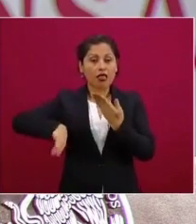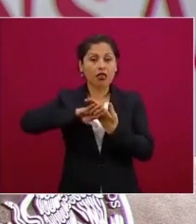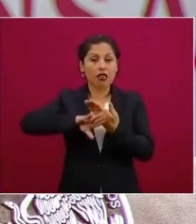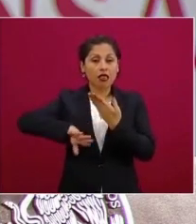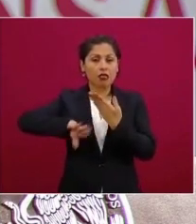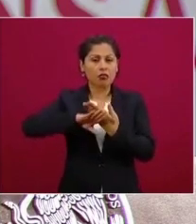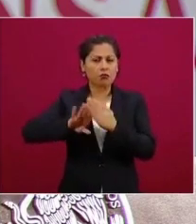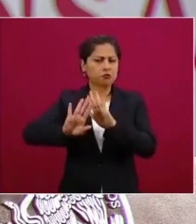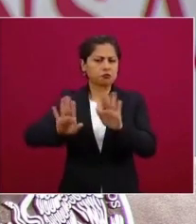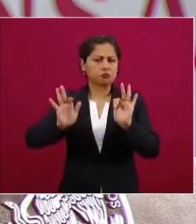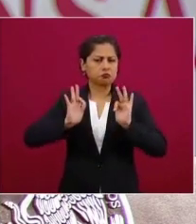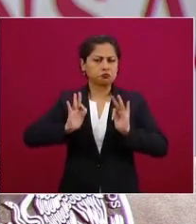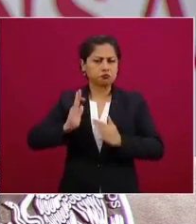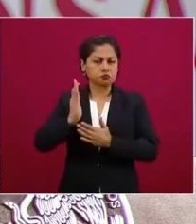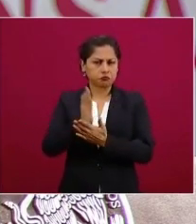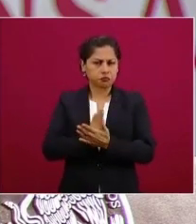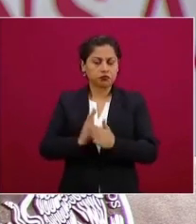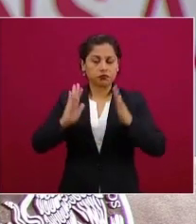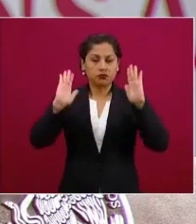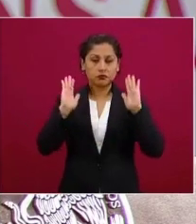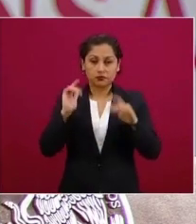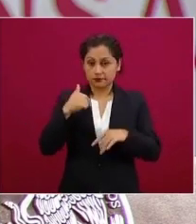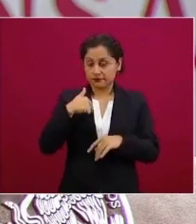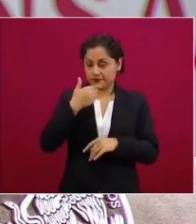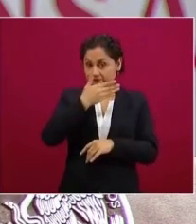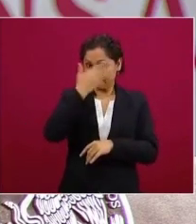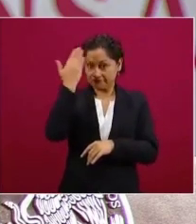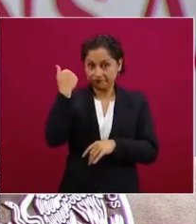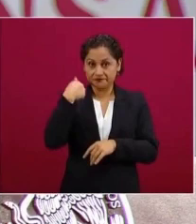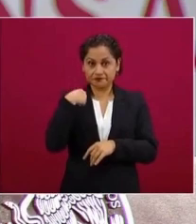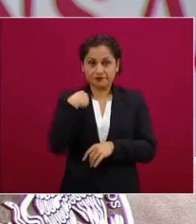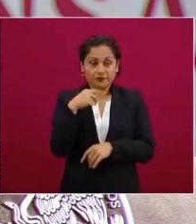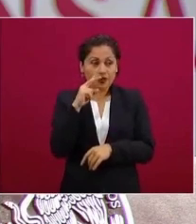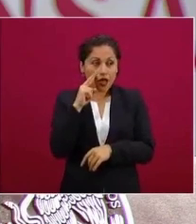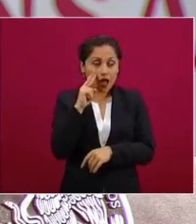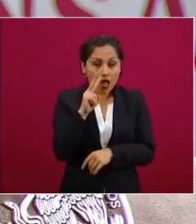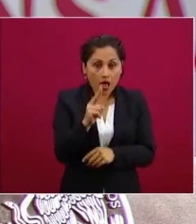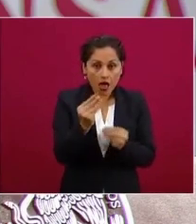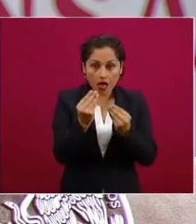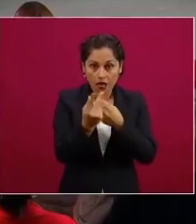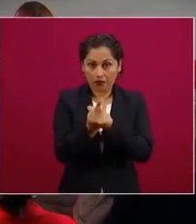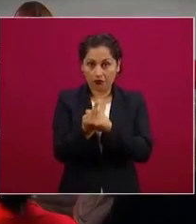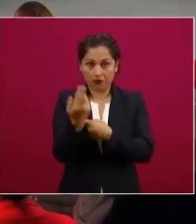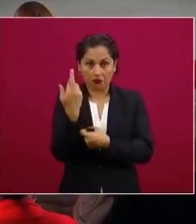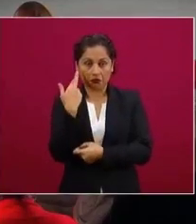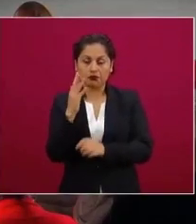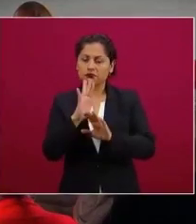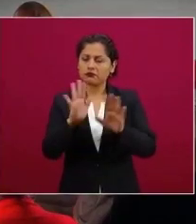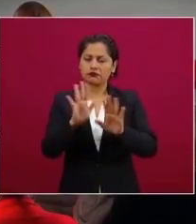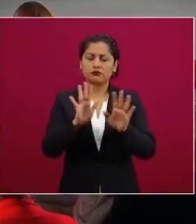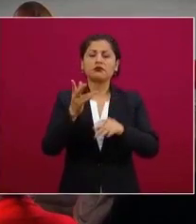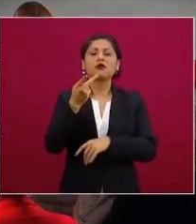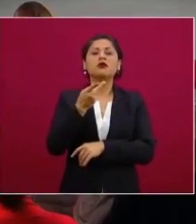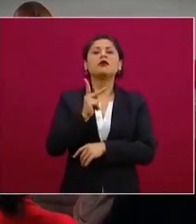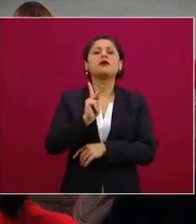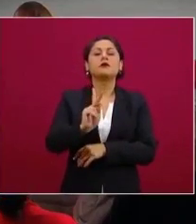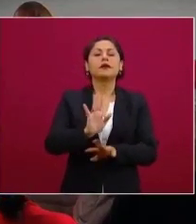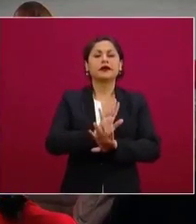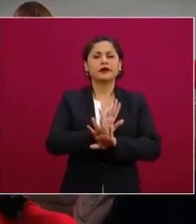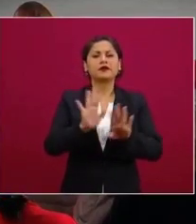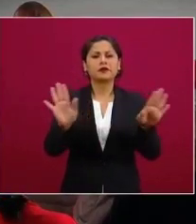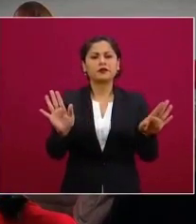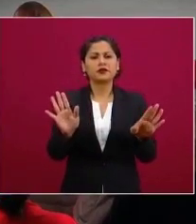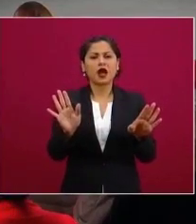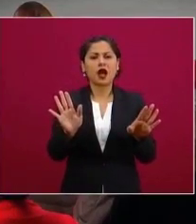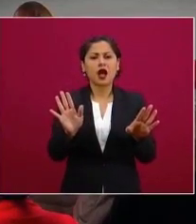preferiría ver mejor una conferencia mañanera con esos personajes que ver al presidente siempre en un diálogo